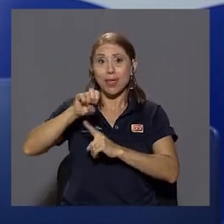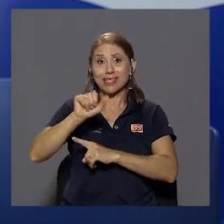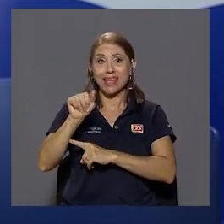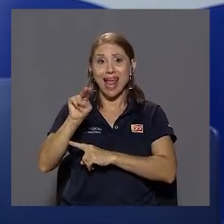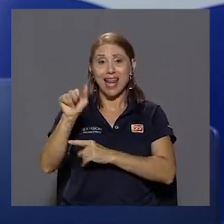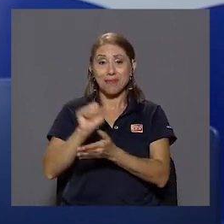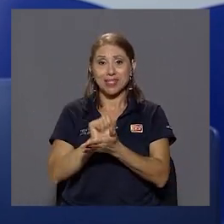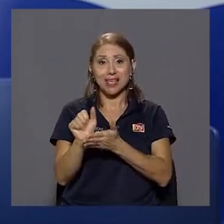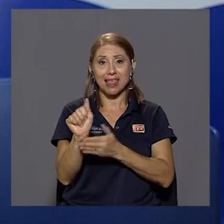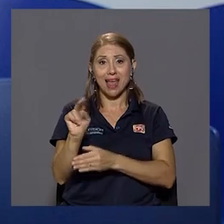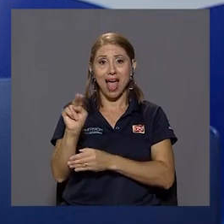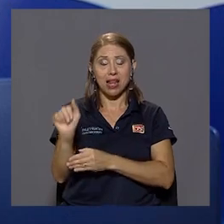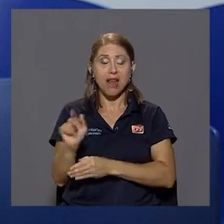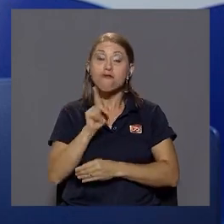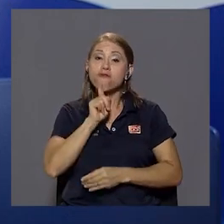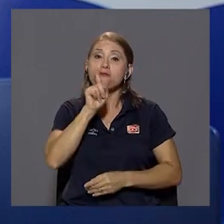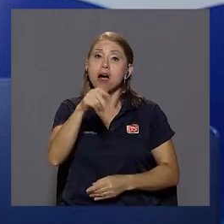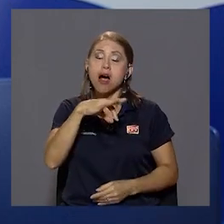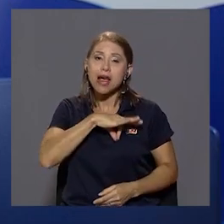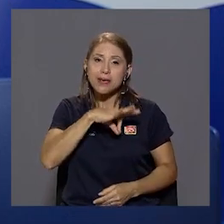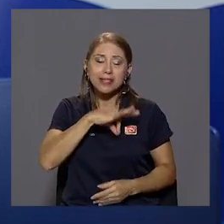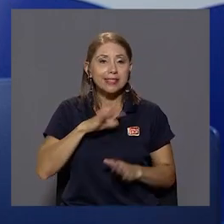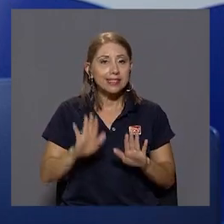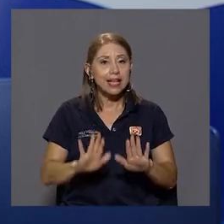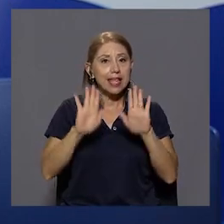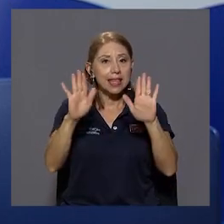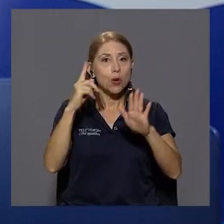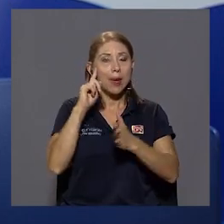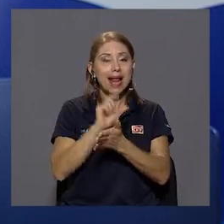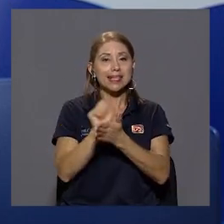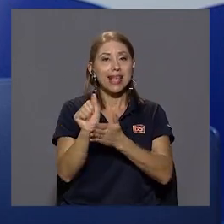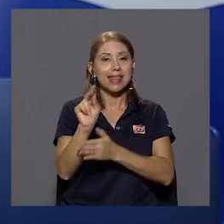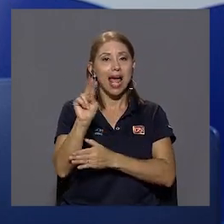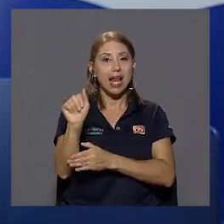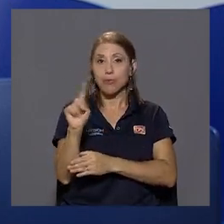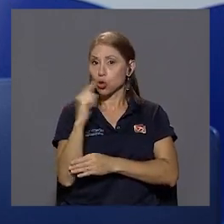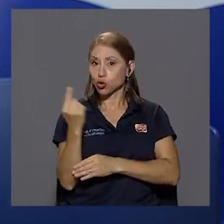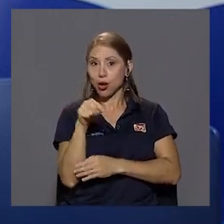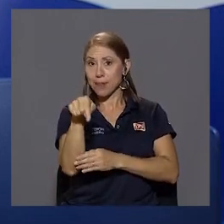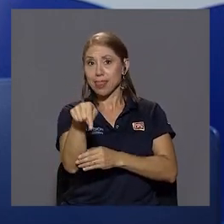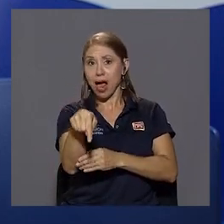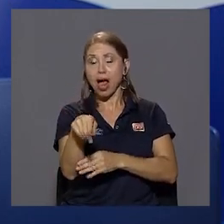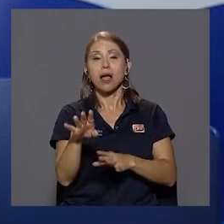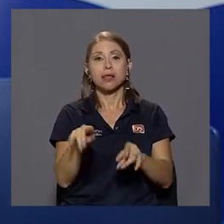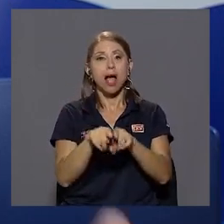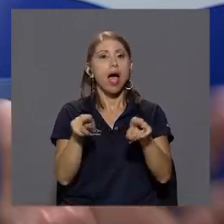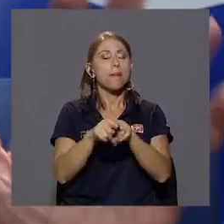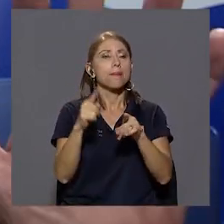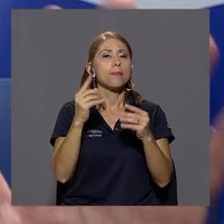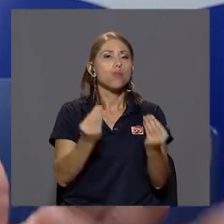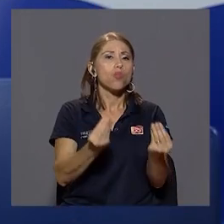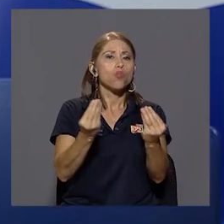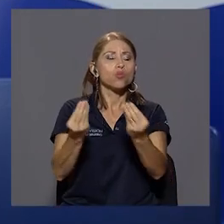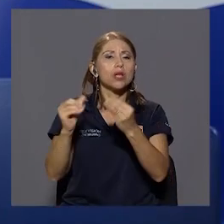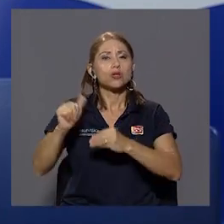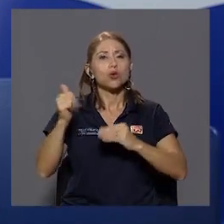me parece que ha sido en realidad un beneficio excelente para Santana y no solo para Santana sino para muchas otras